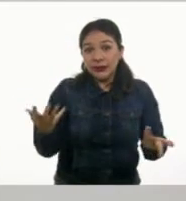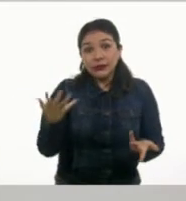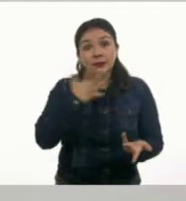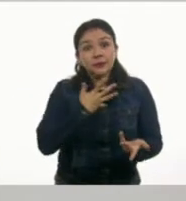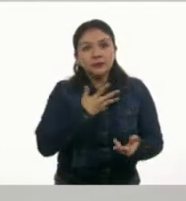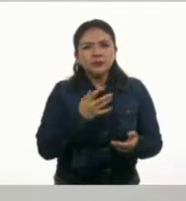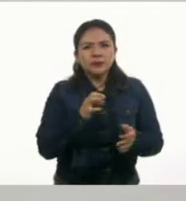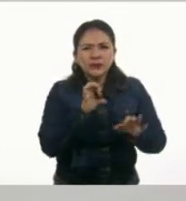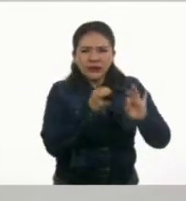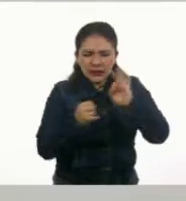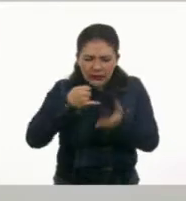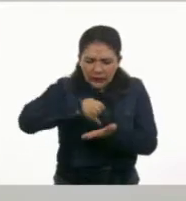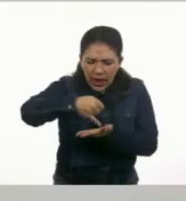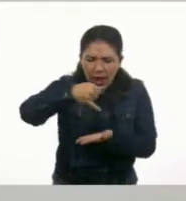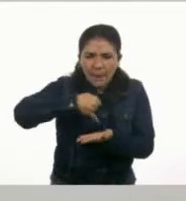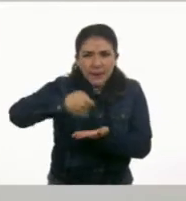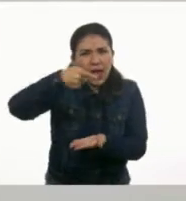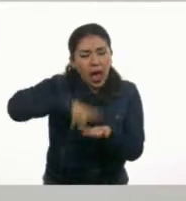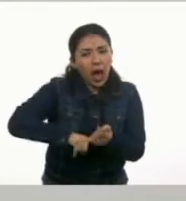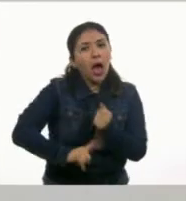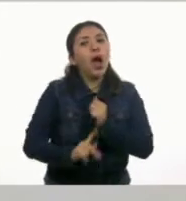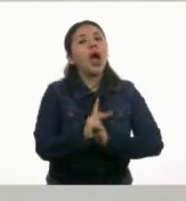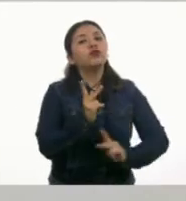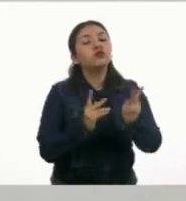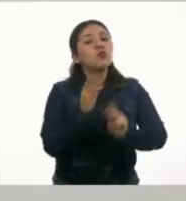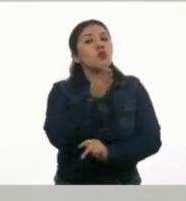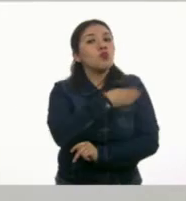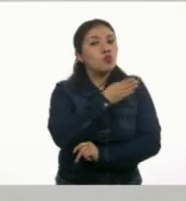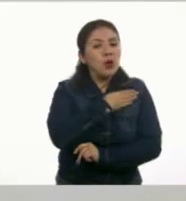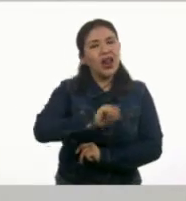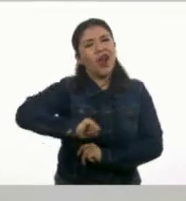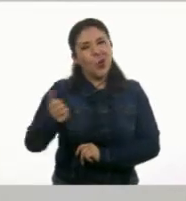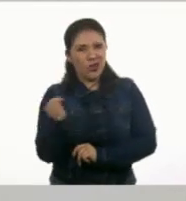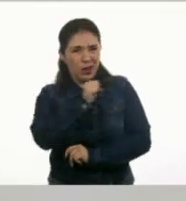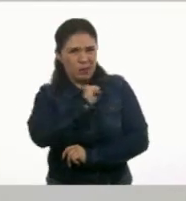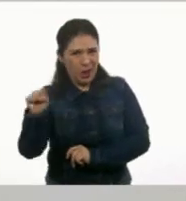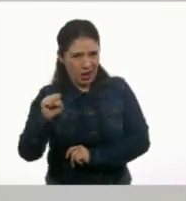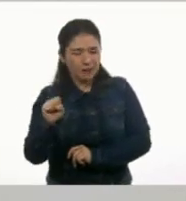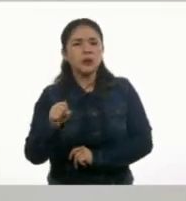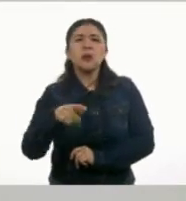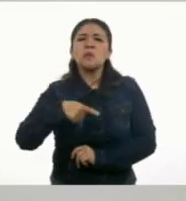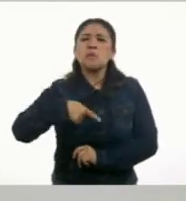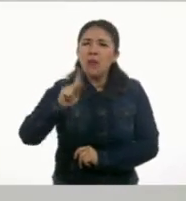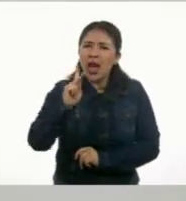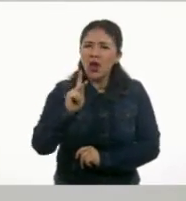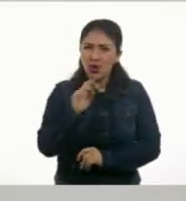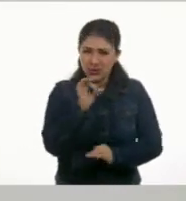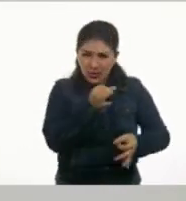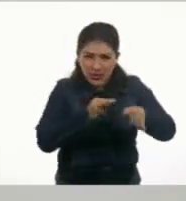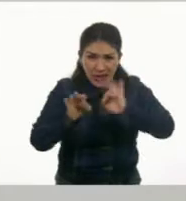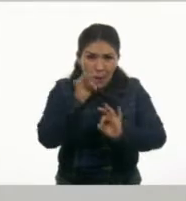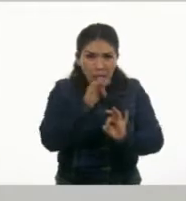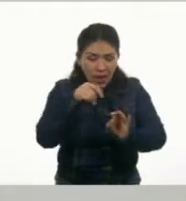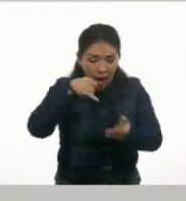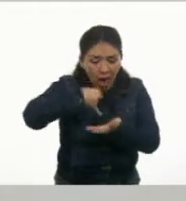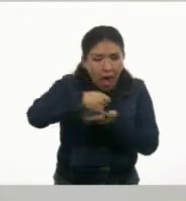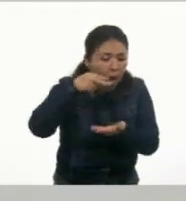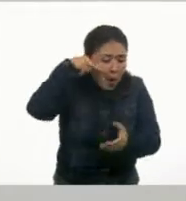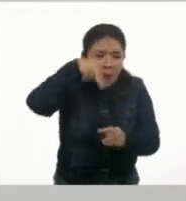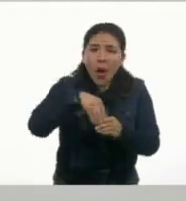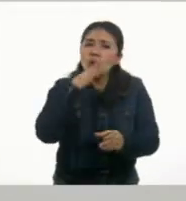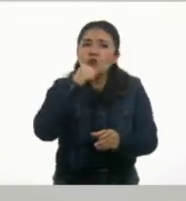había semillas de hierbas buenas y semillas de hierbas malas. Pero las semillas son invisibles.